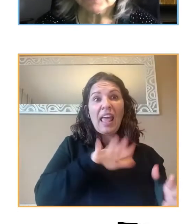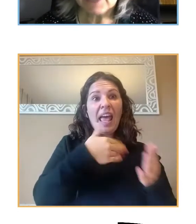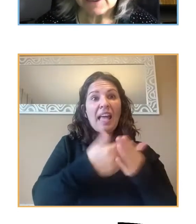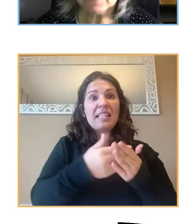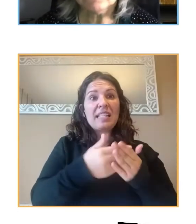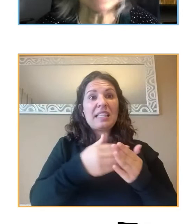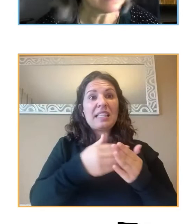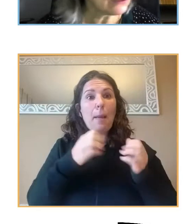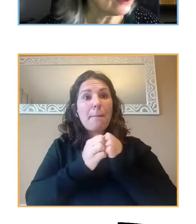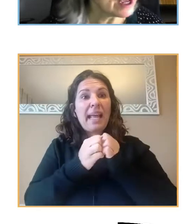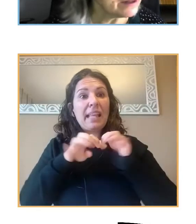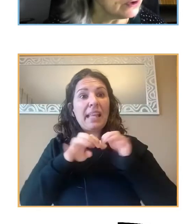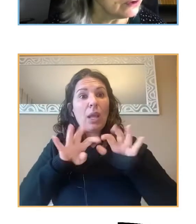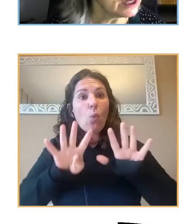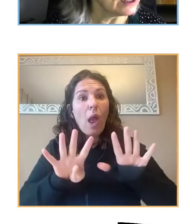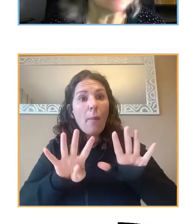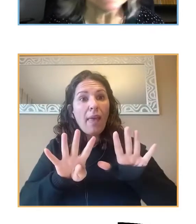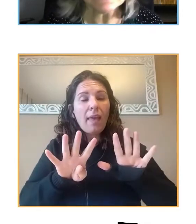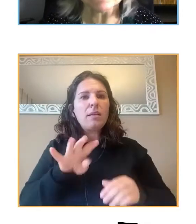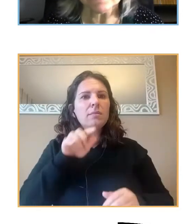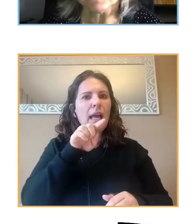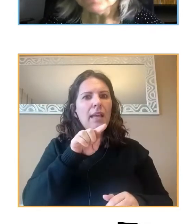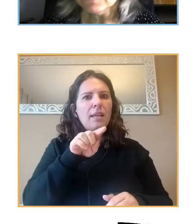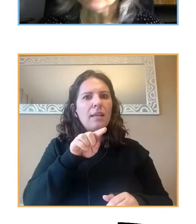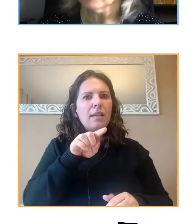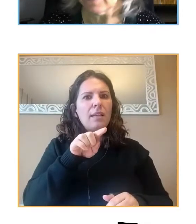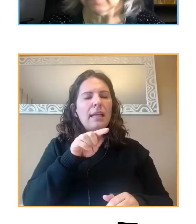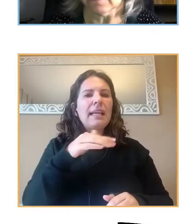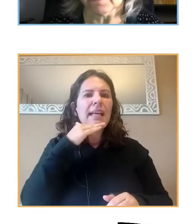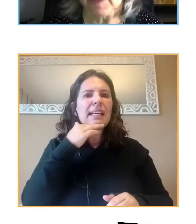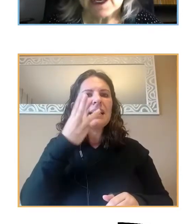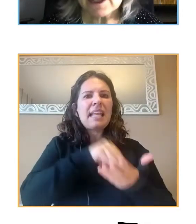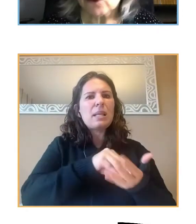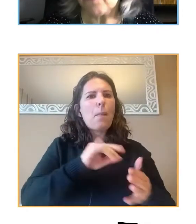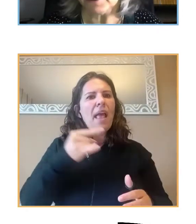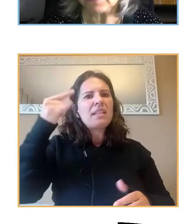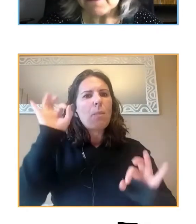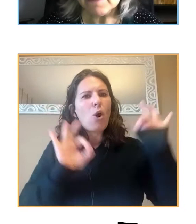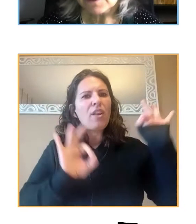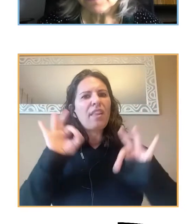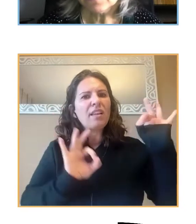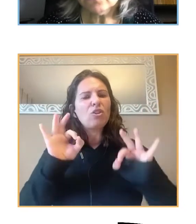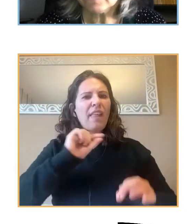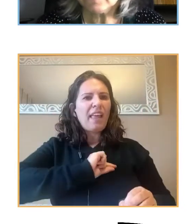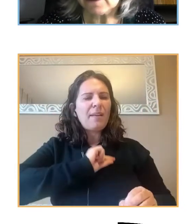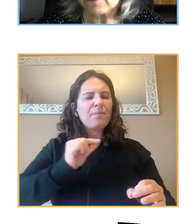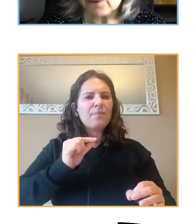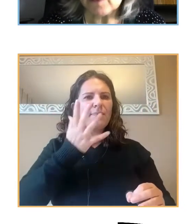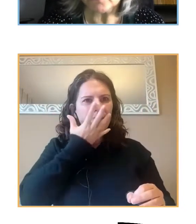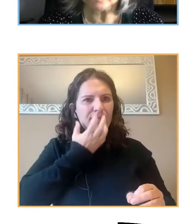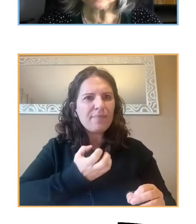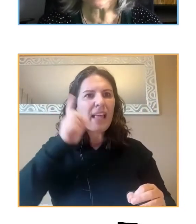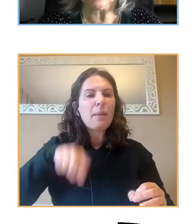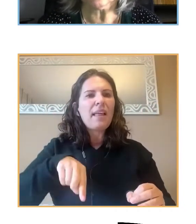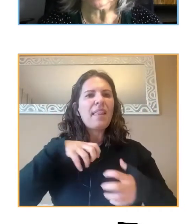porcentaje de estado de ánimo triste y de ansiedad. Y esto afectaba en un 71